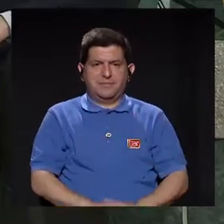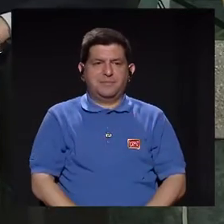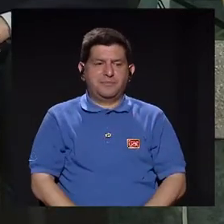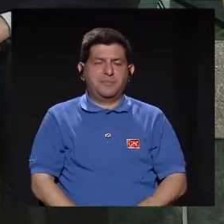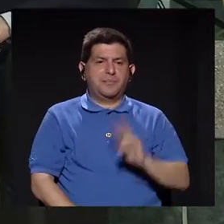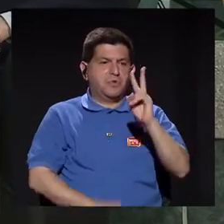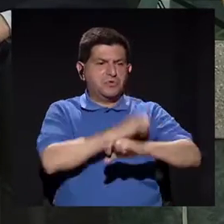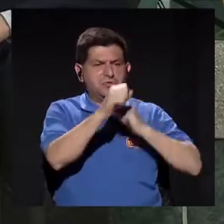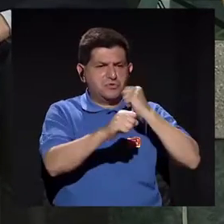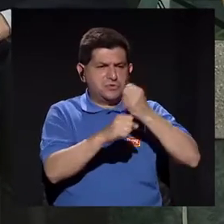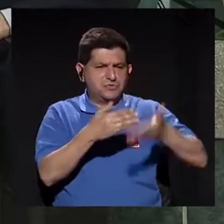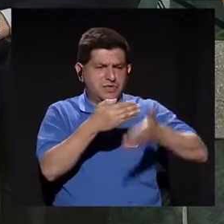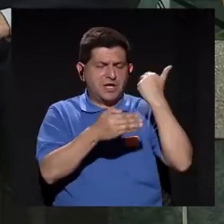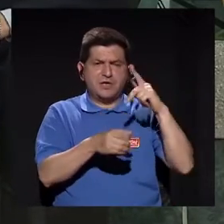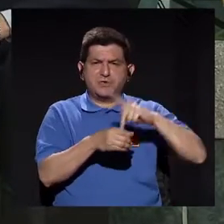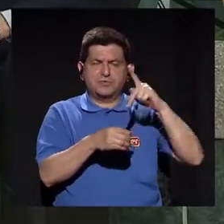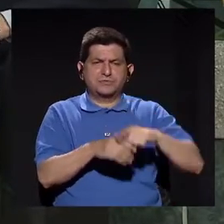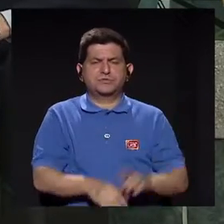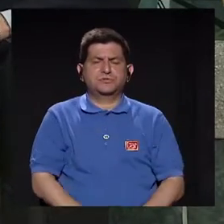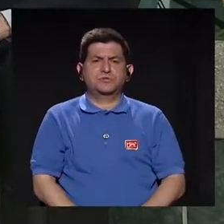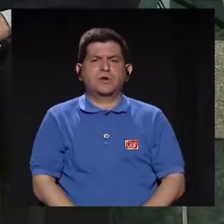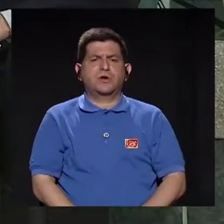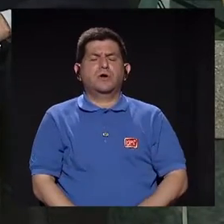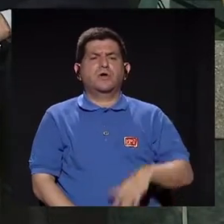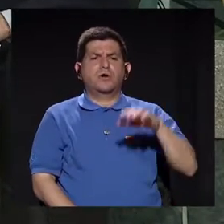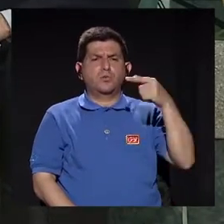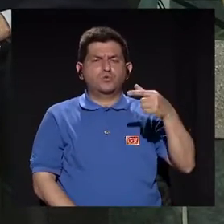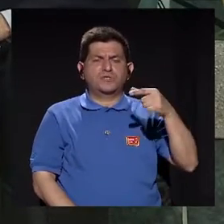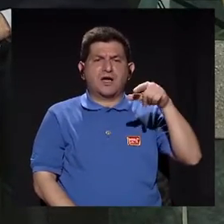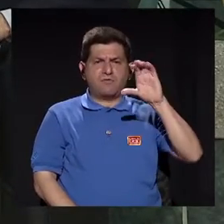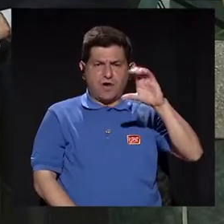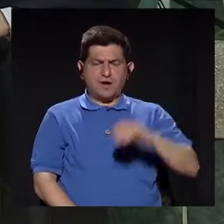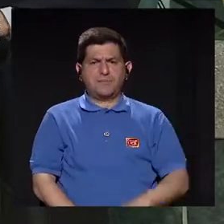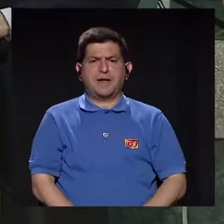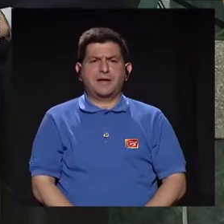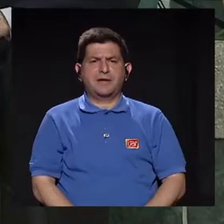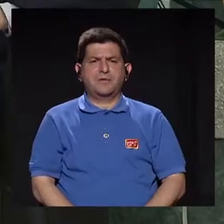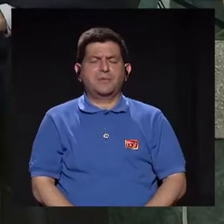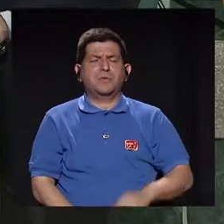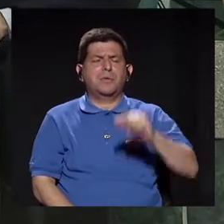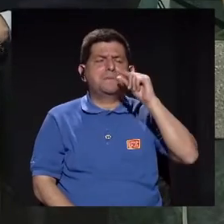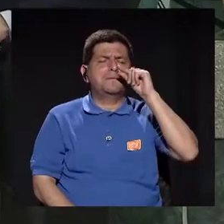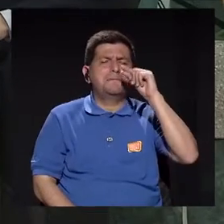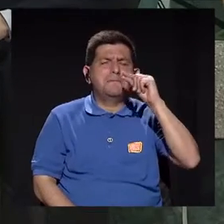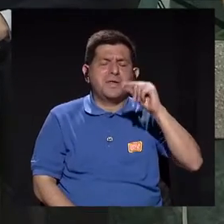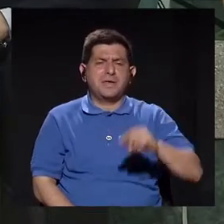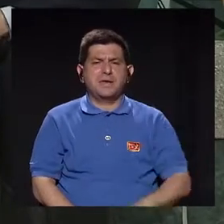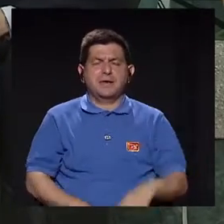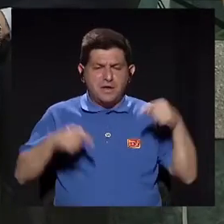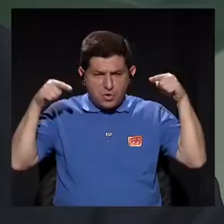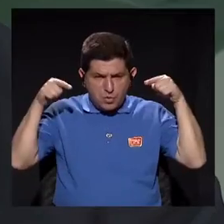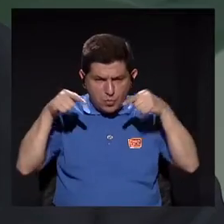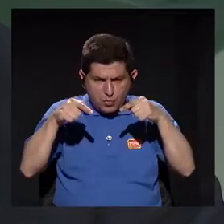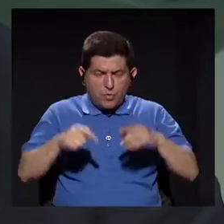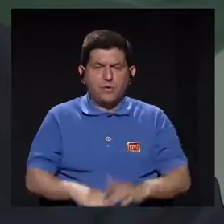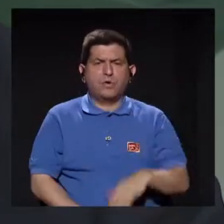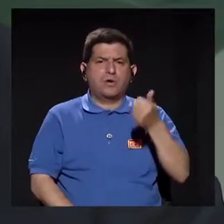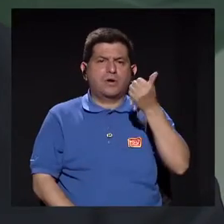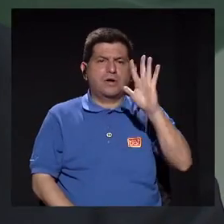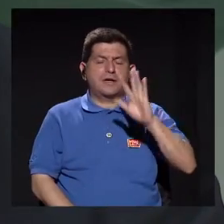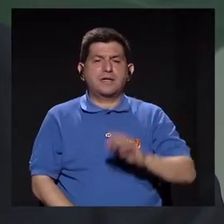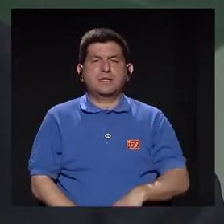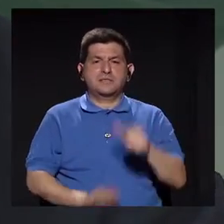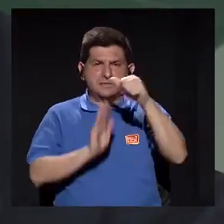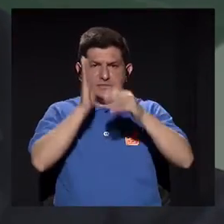hace dos años tuvimos la participación del doctor Gustavo Carvalho con la mini laparoscopía, se dio un curso para 15